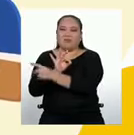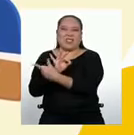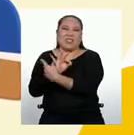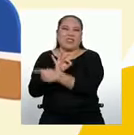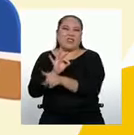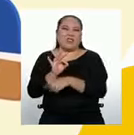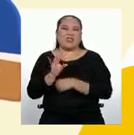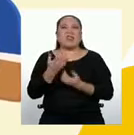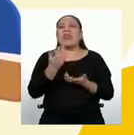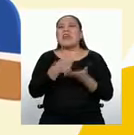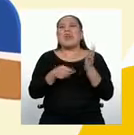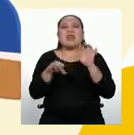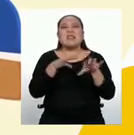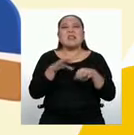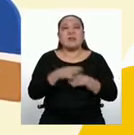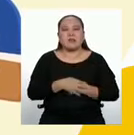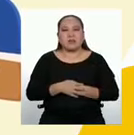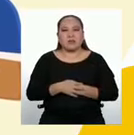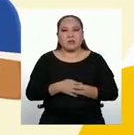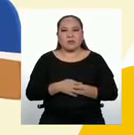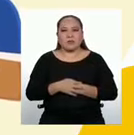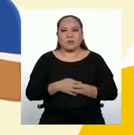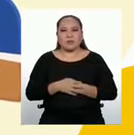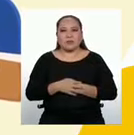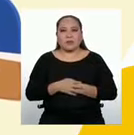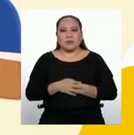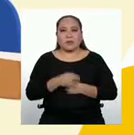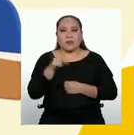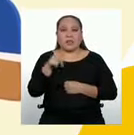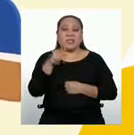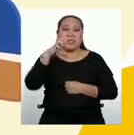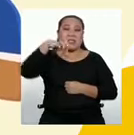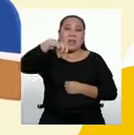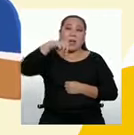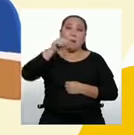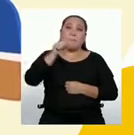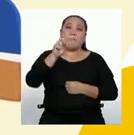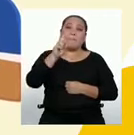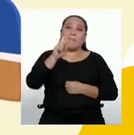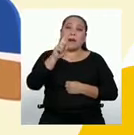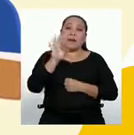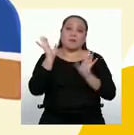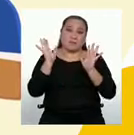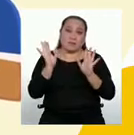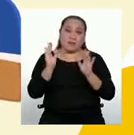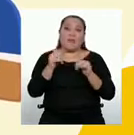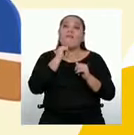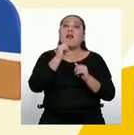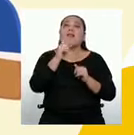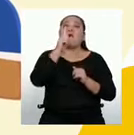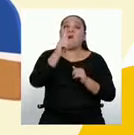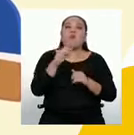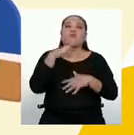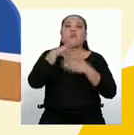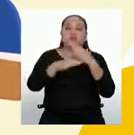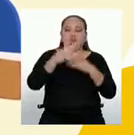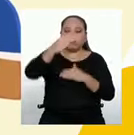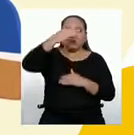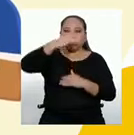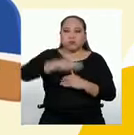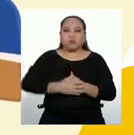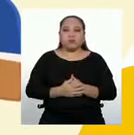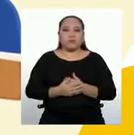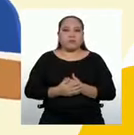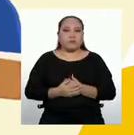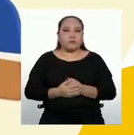Bueno, la cantidad de valores es par. Realizamos un paso más. Tenemos que calcular